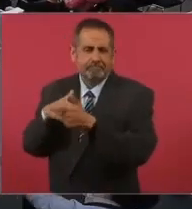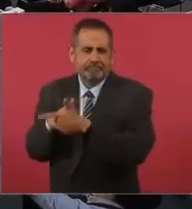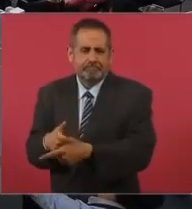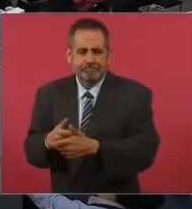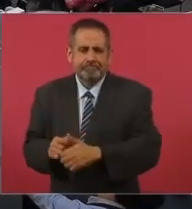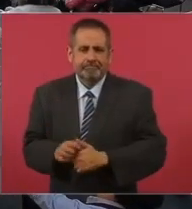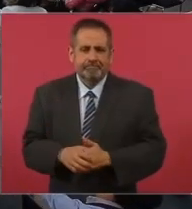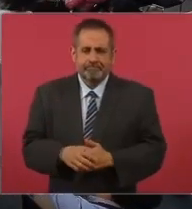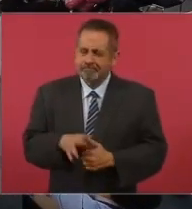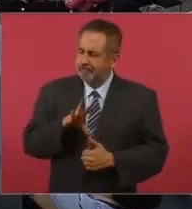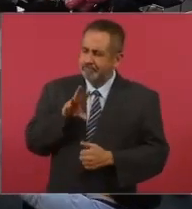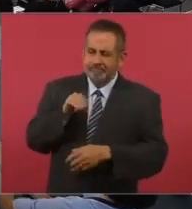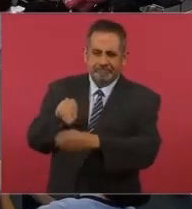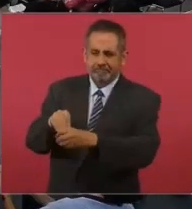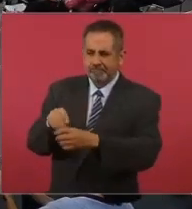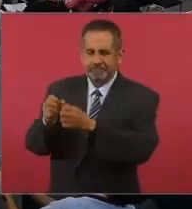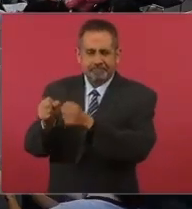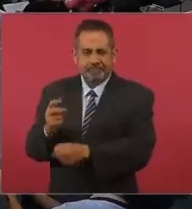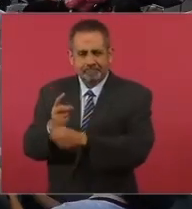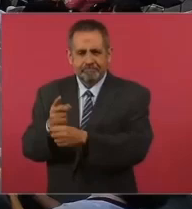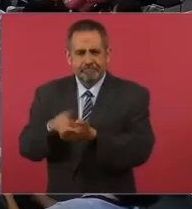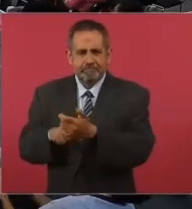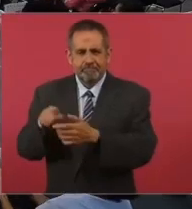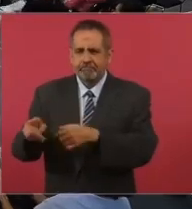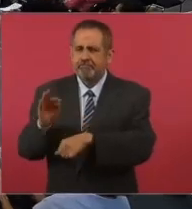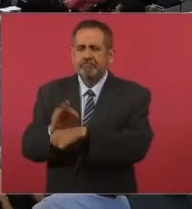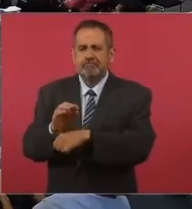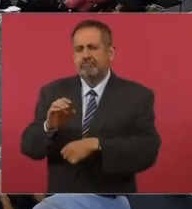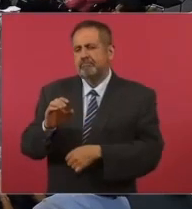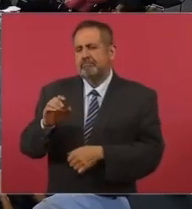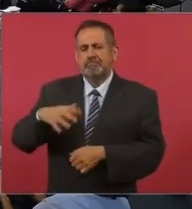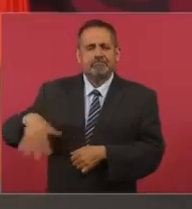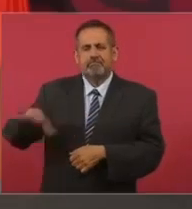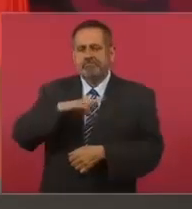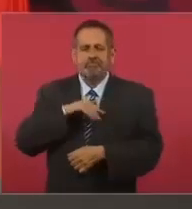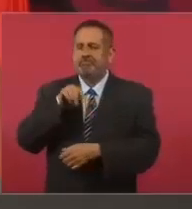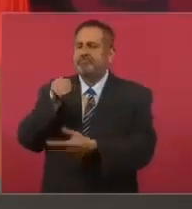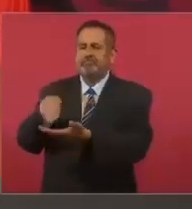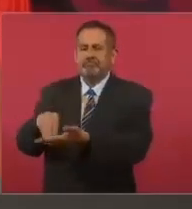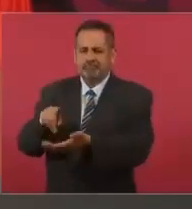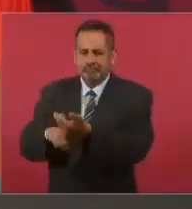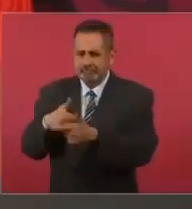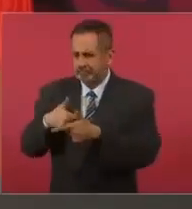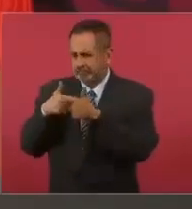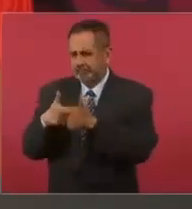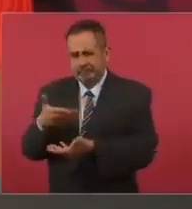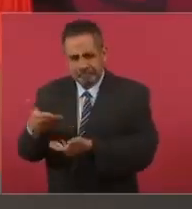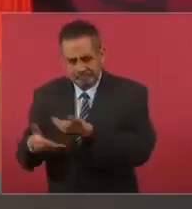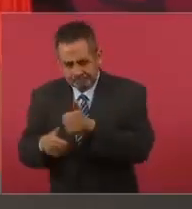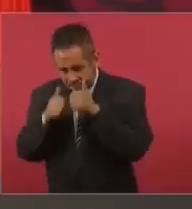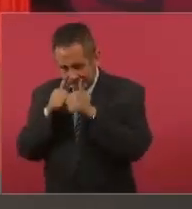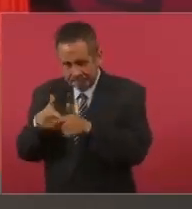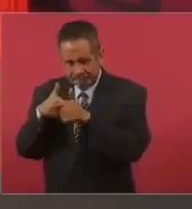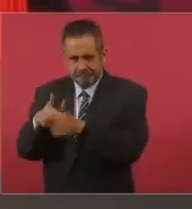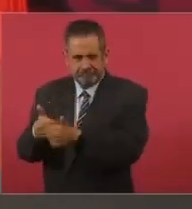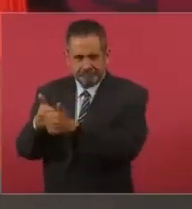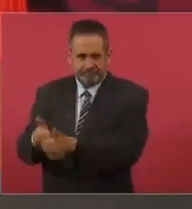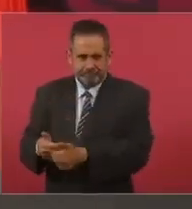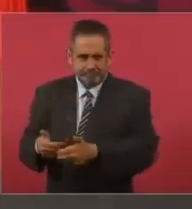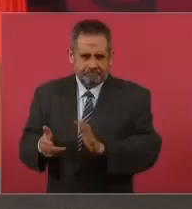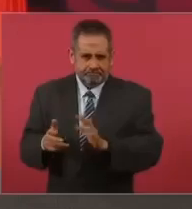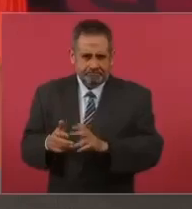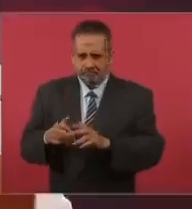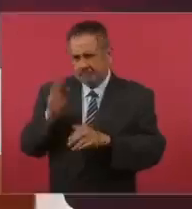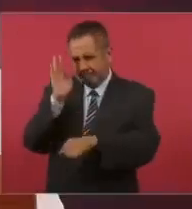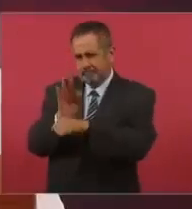A seguridad. Seguridad y protección ciudadana. Aquí seguiré sirviendo. Aquí seguiré sirviendo